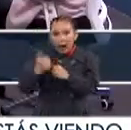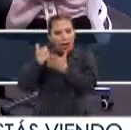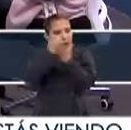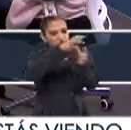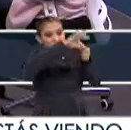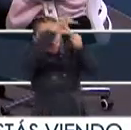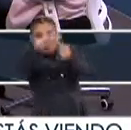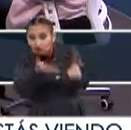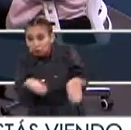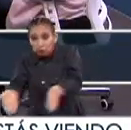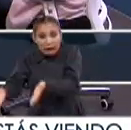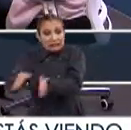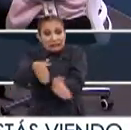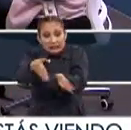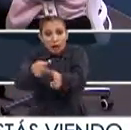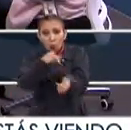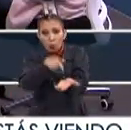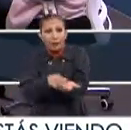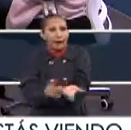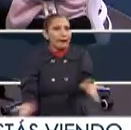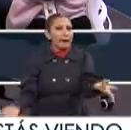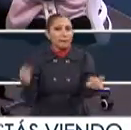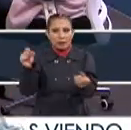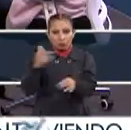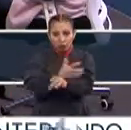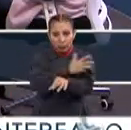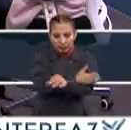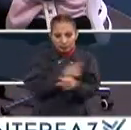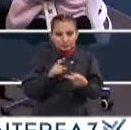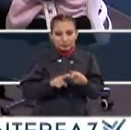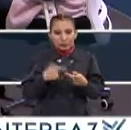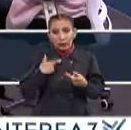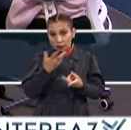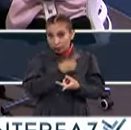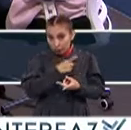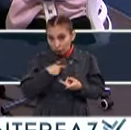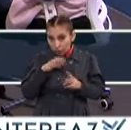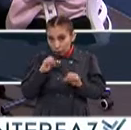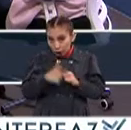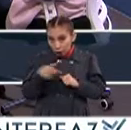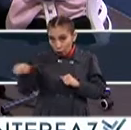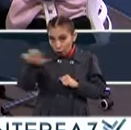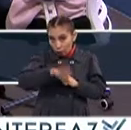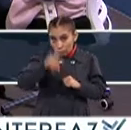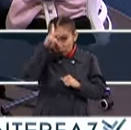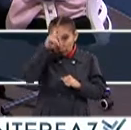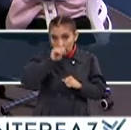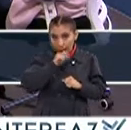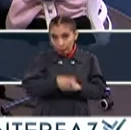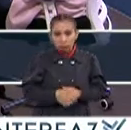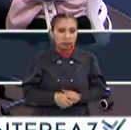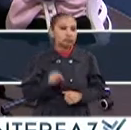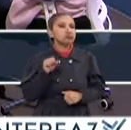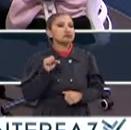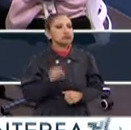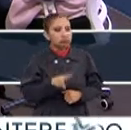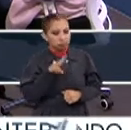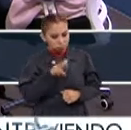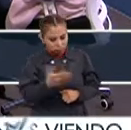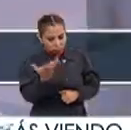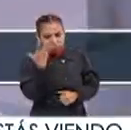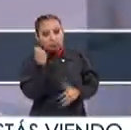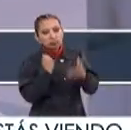poder guiarnos por los lugares, aunque sean nuestros mismos compañeros ¿Deberíamos de tener algo así en el aspecto psicológico? Totalmente ¿Una